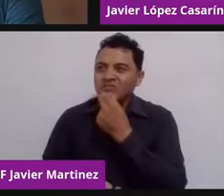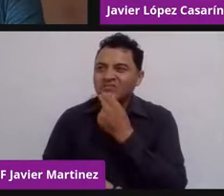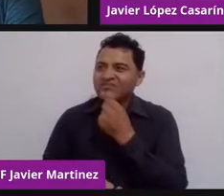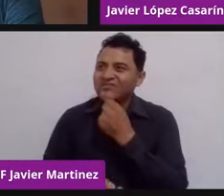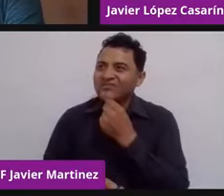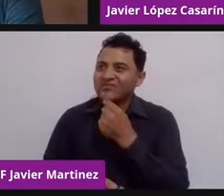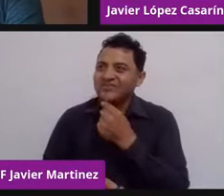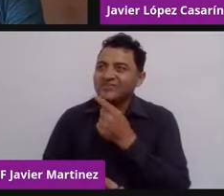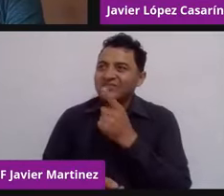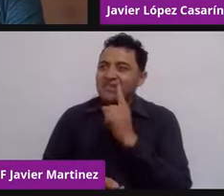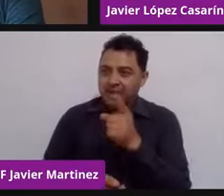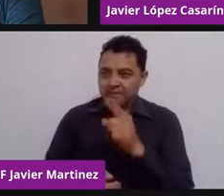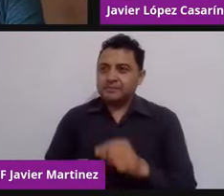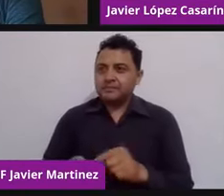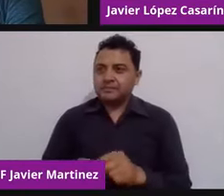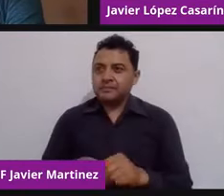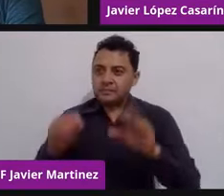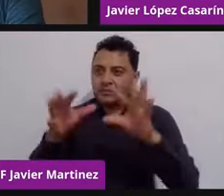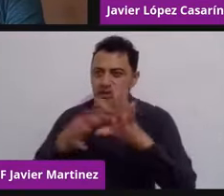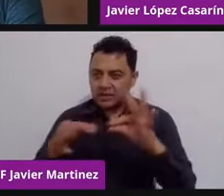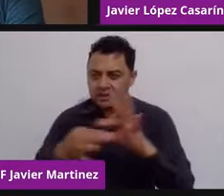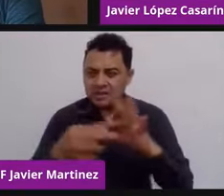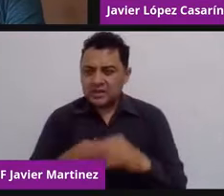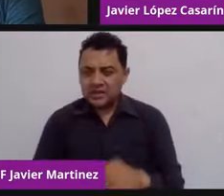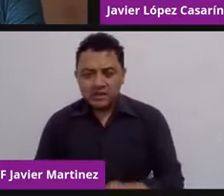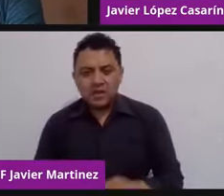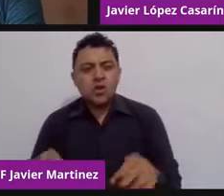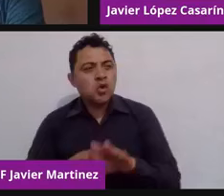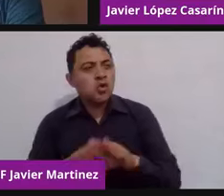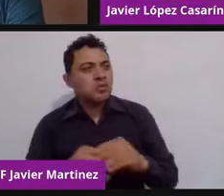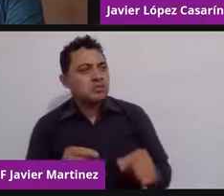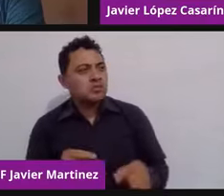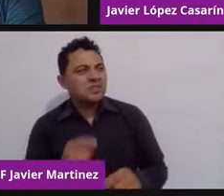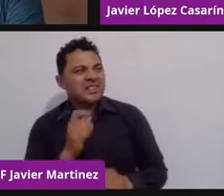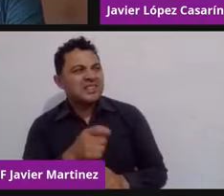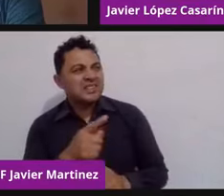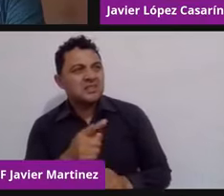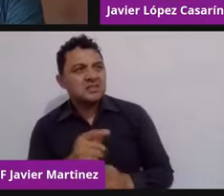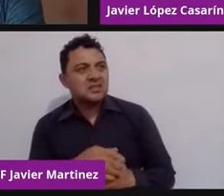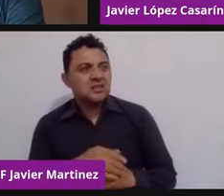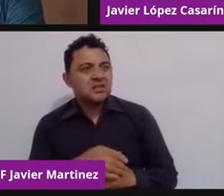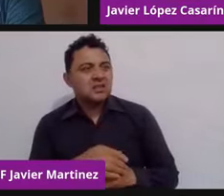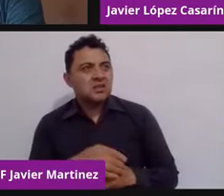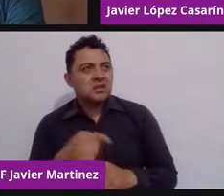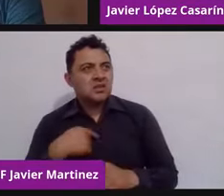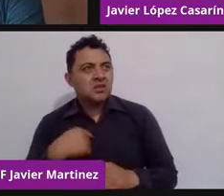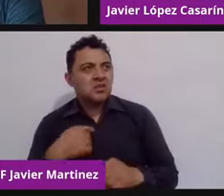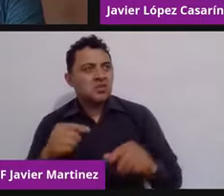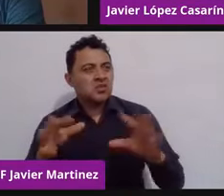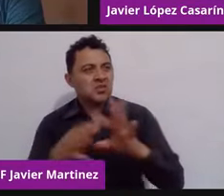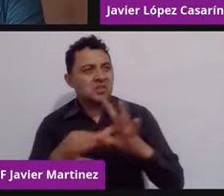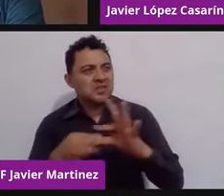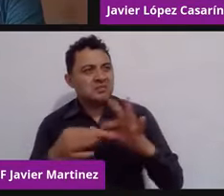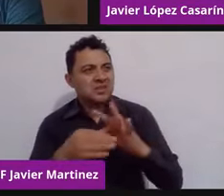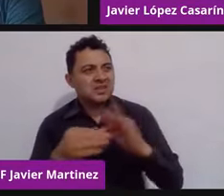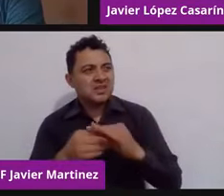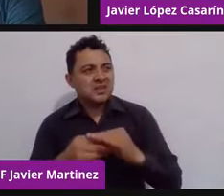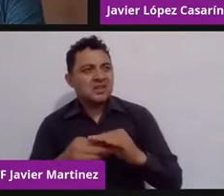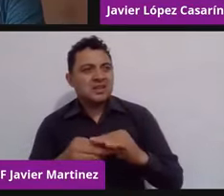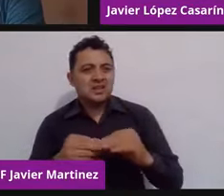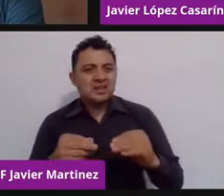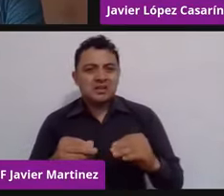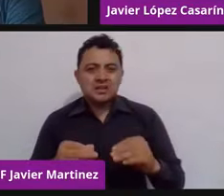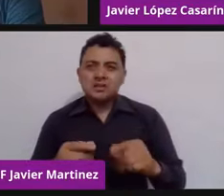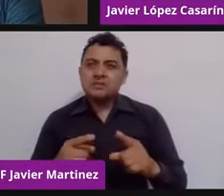qué viene siendo esto, ¿no? Y seré un poquito gráfico de nuevo. Si imagináramos